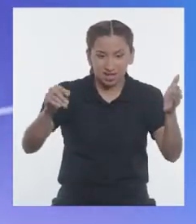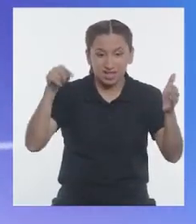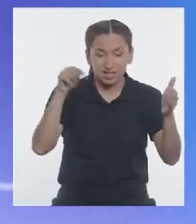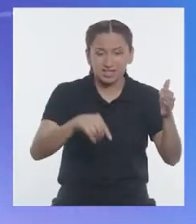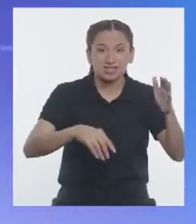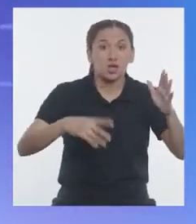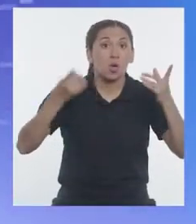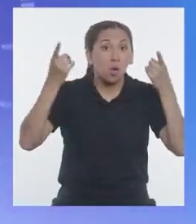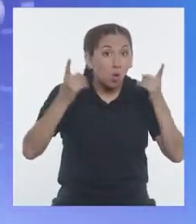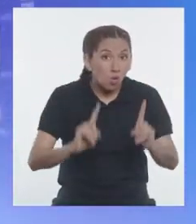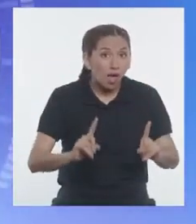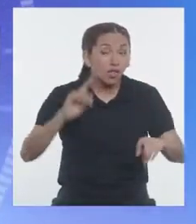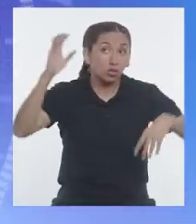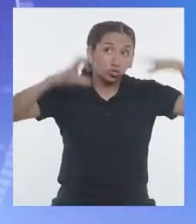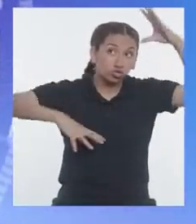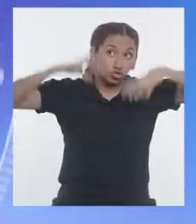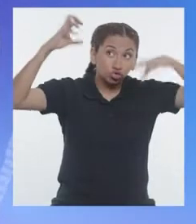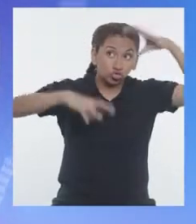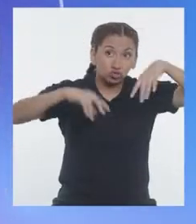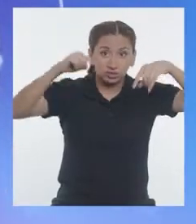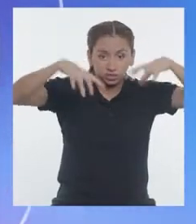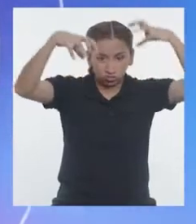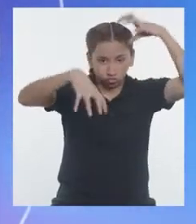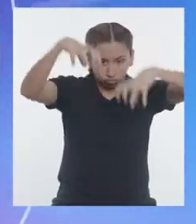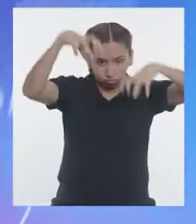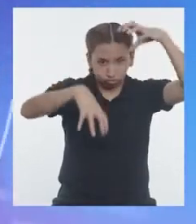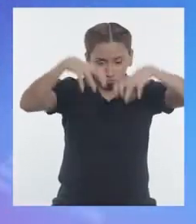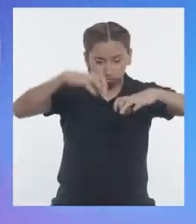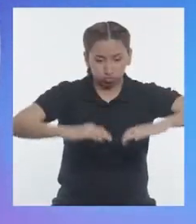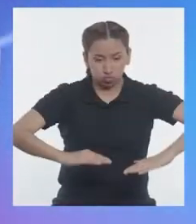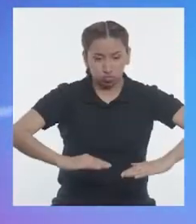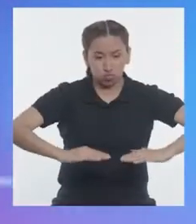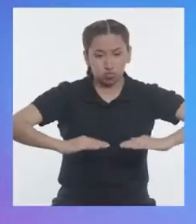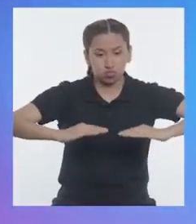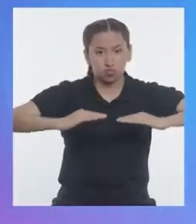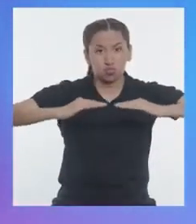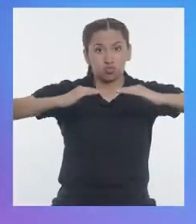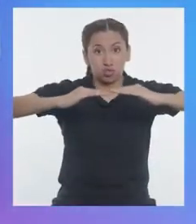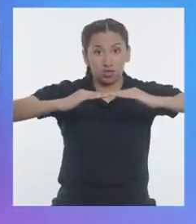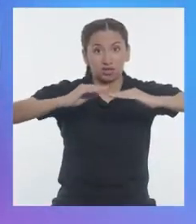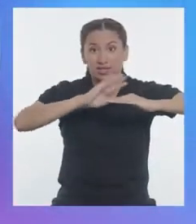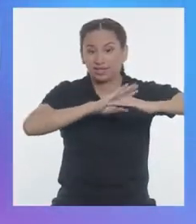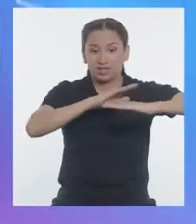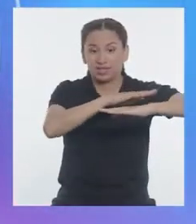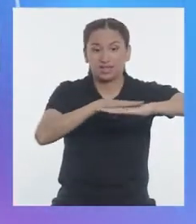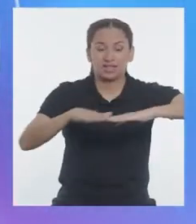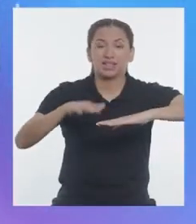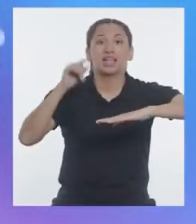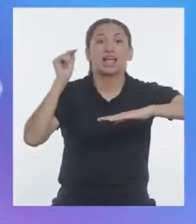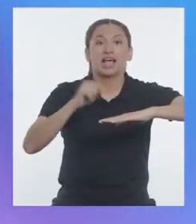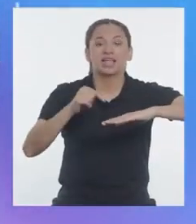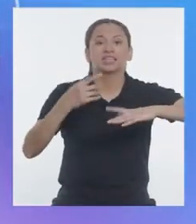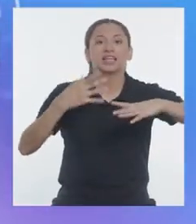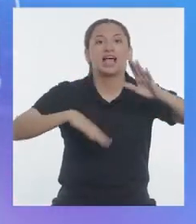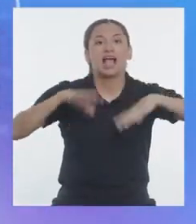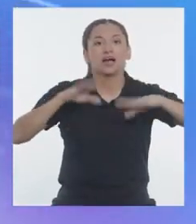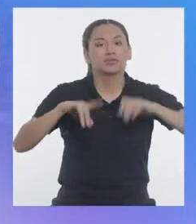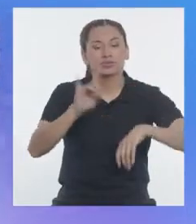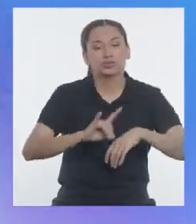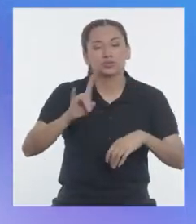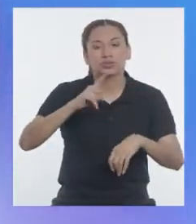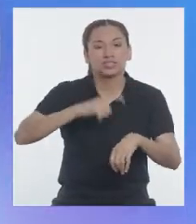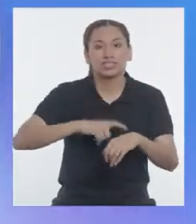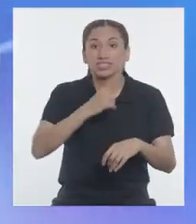que durante las épocas de lluvia almacenan el agua que luego se utilizará en las épocas de sequía.